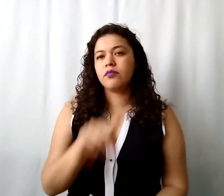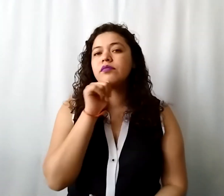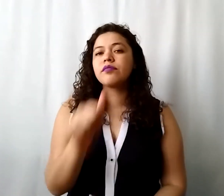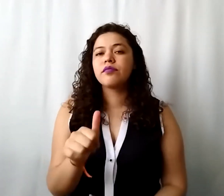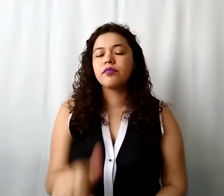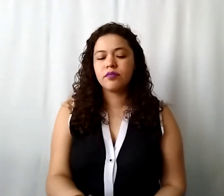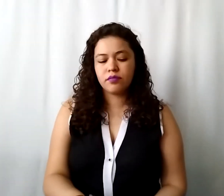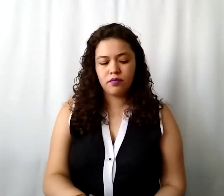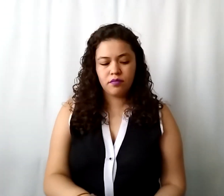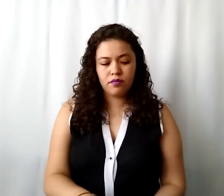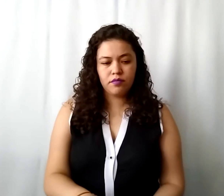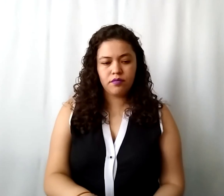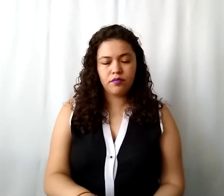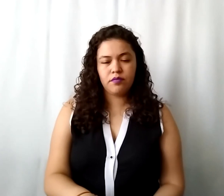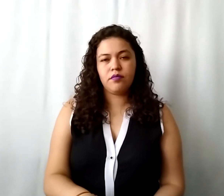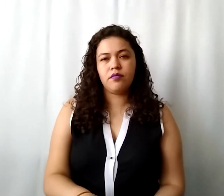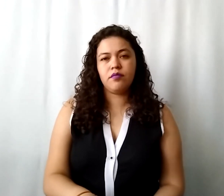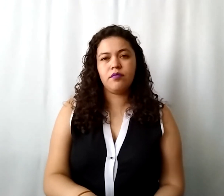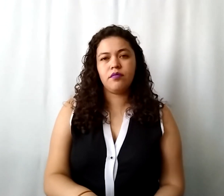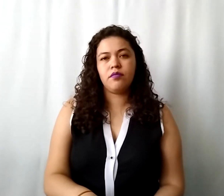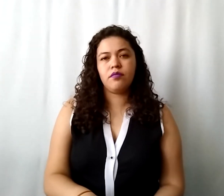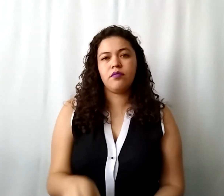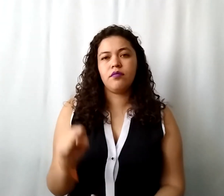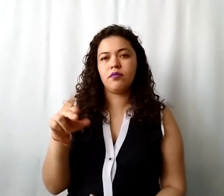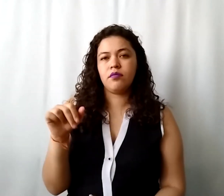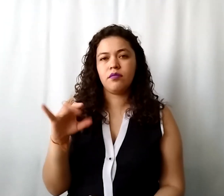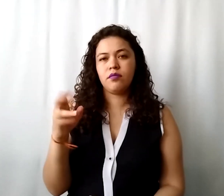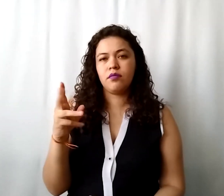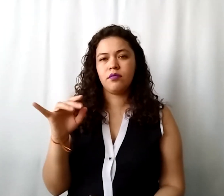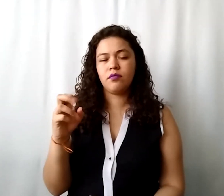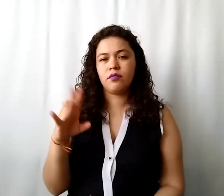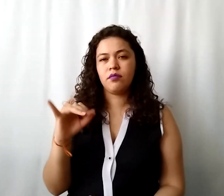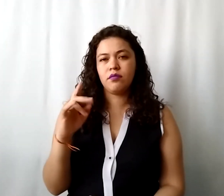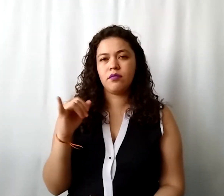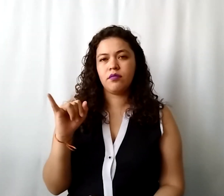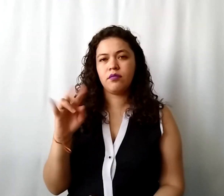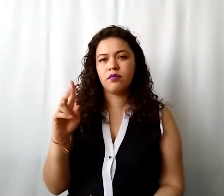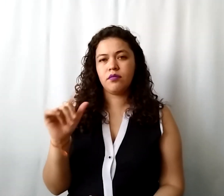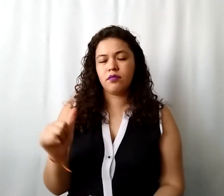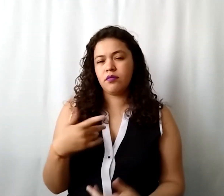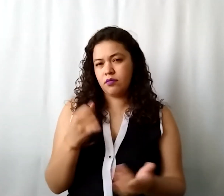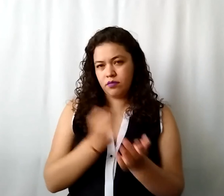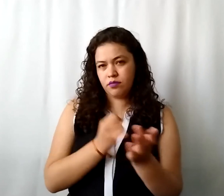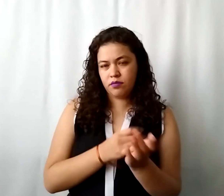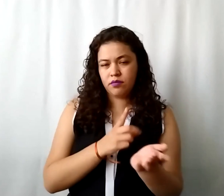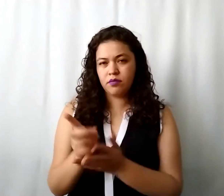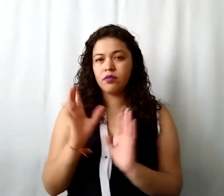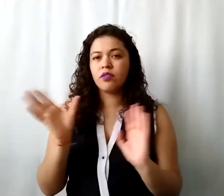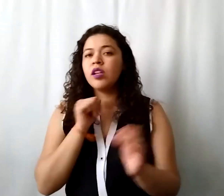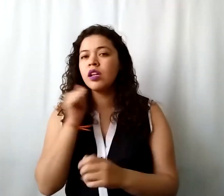bueno comenzamos de Sonia Jaimes ¿el IVA se captura en impuestos y derechos o ya no se desglosa?